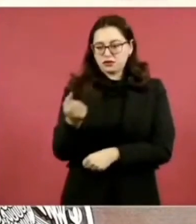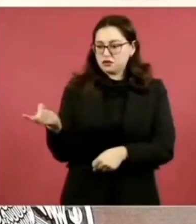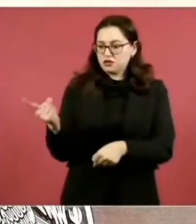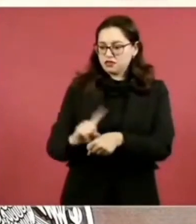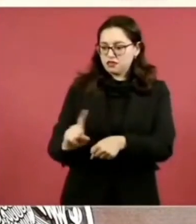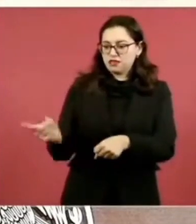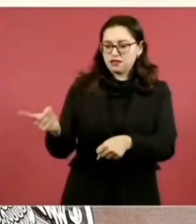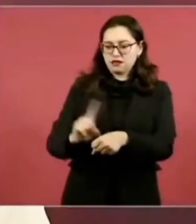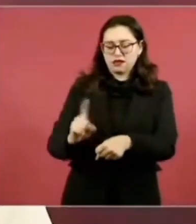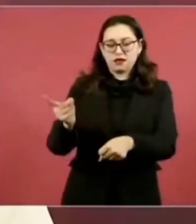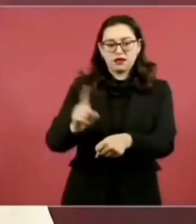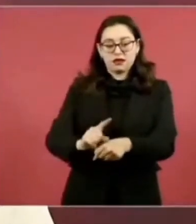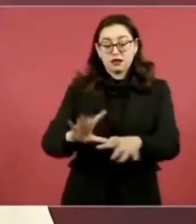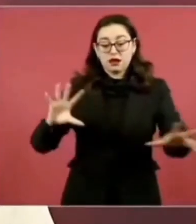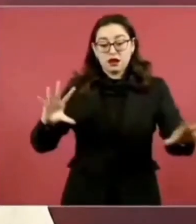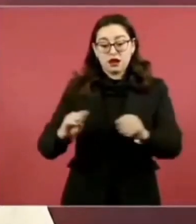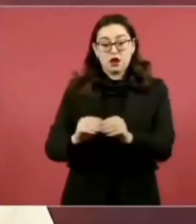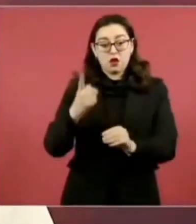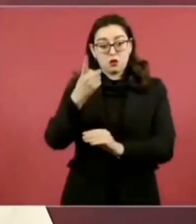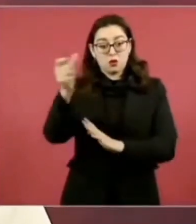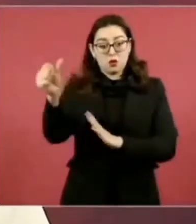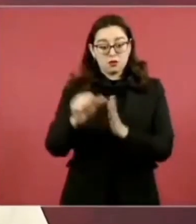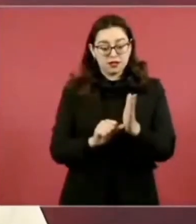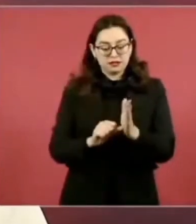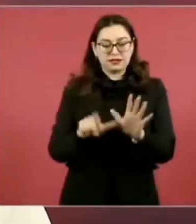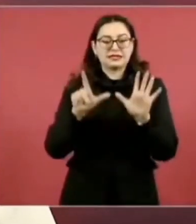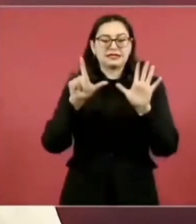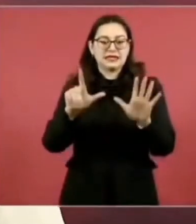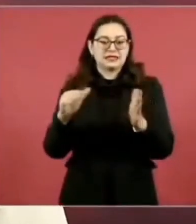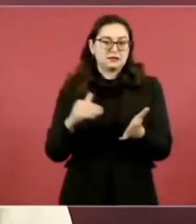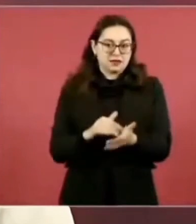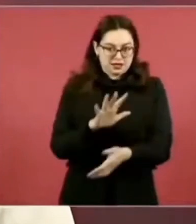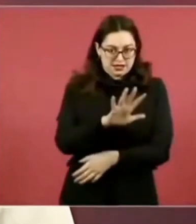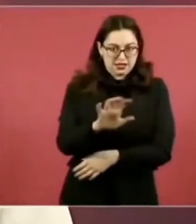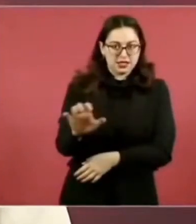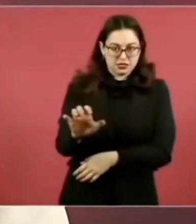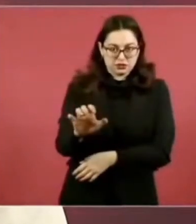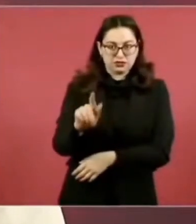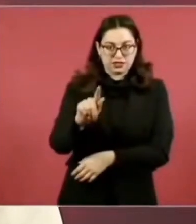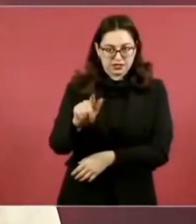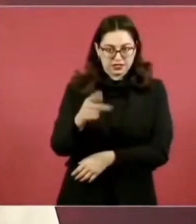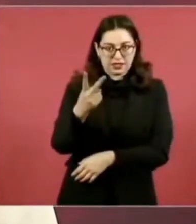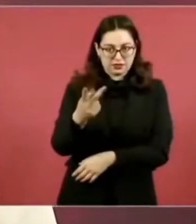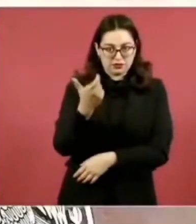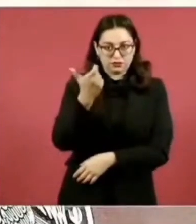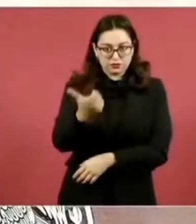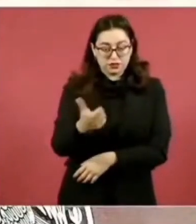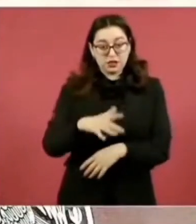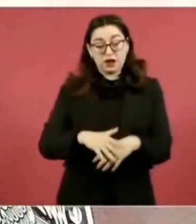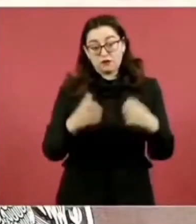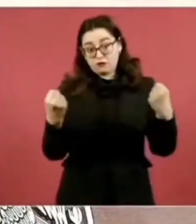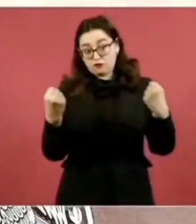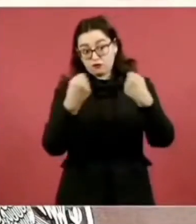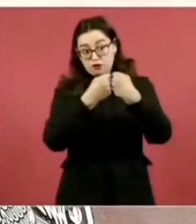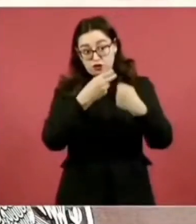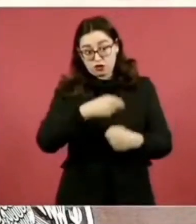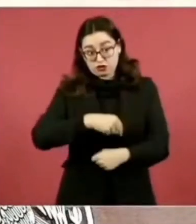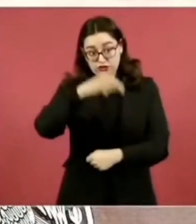significa siete mil 572 pesos mensuales, mientras que en la zona libre de la frontera norte pasará de